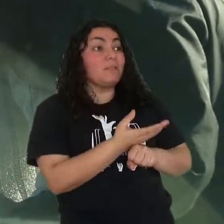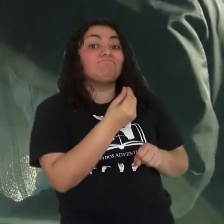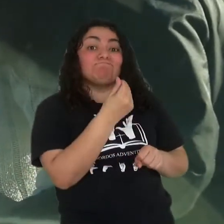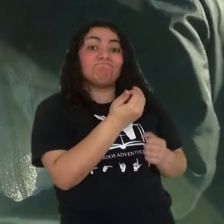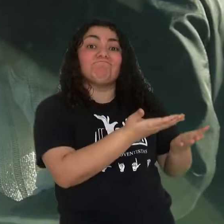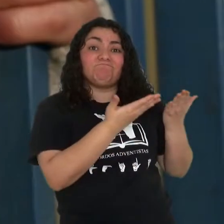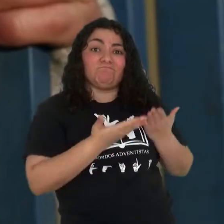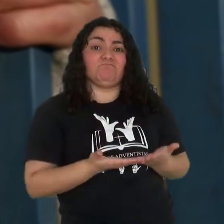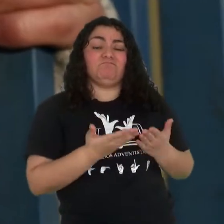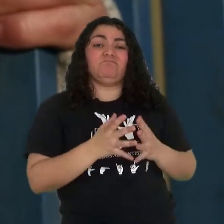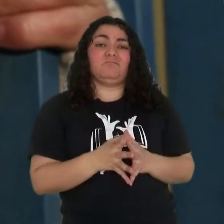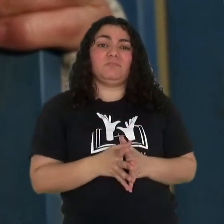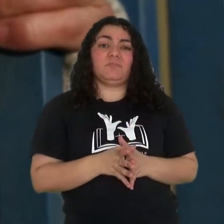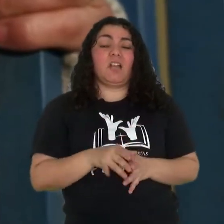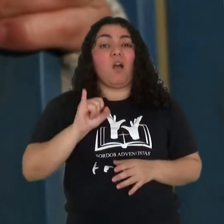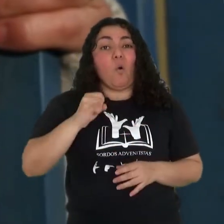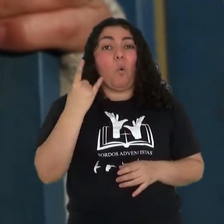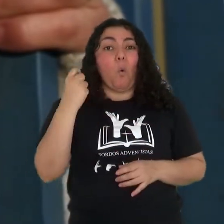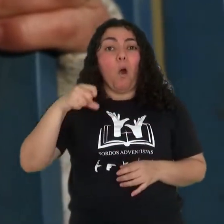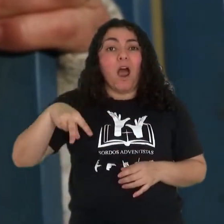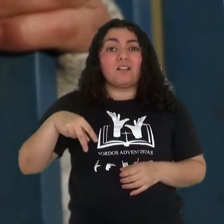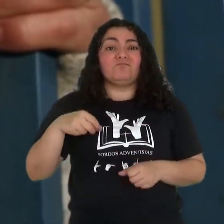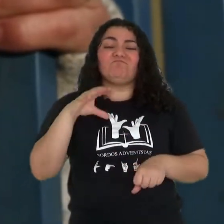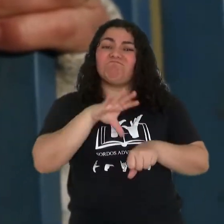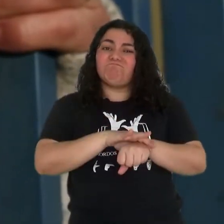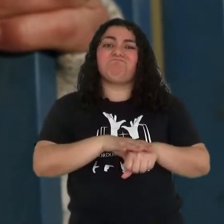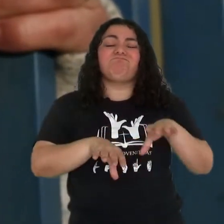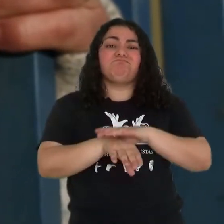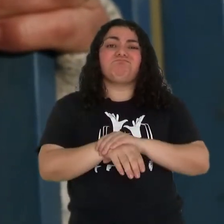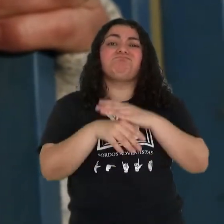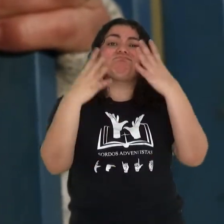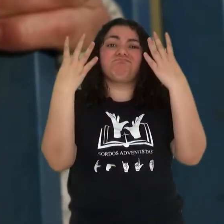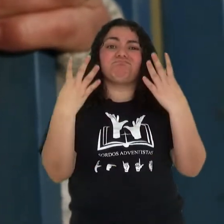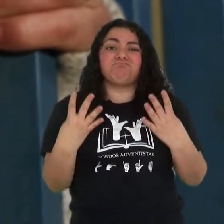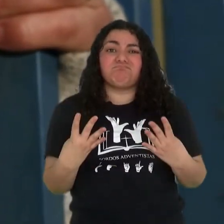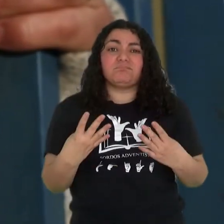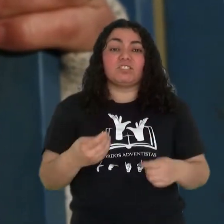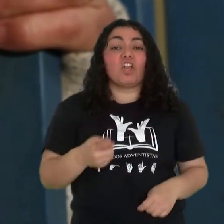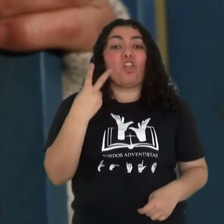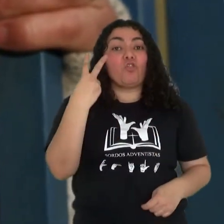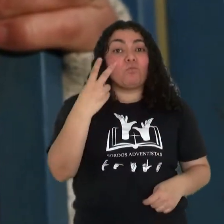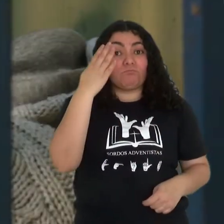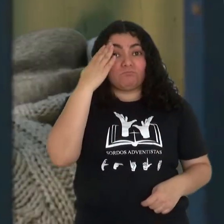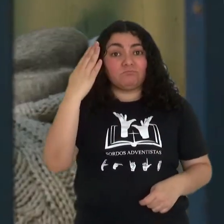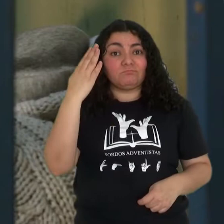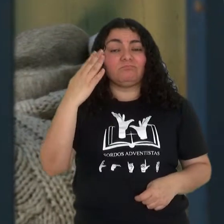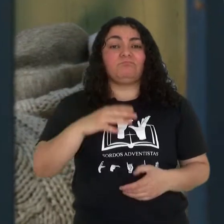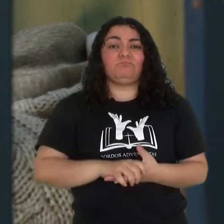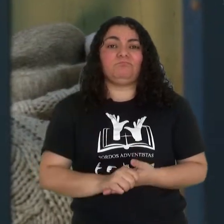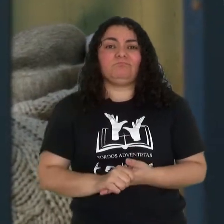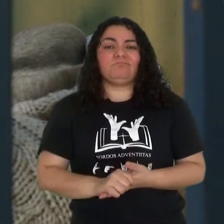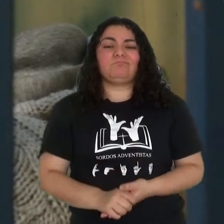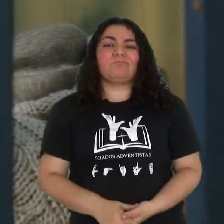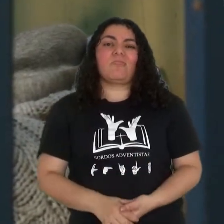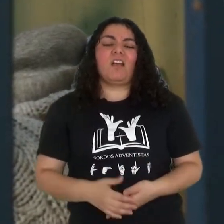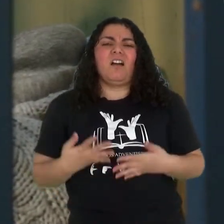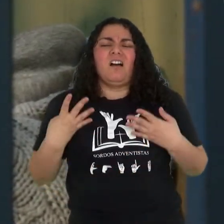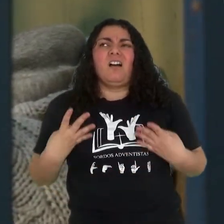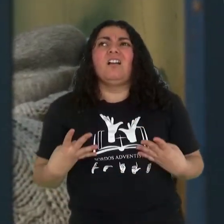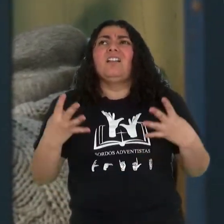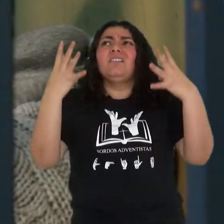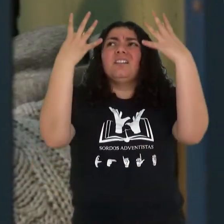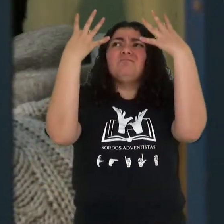financiera. Juan fue detenido y estuvo en la cárcel durante dos días. Ahora,